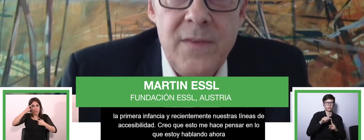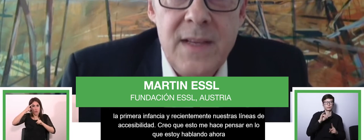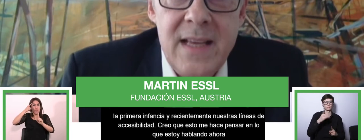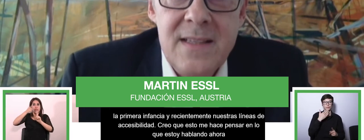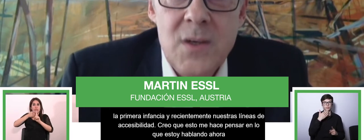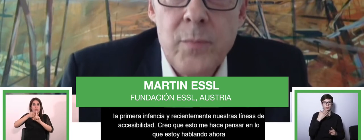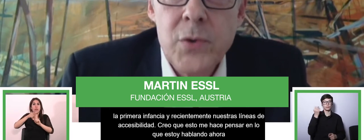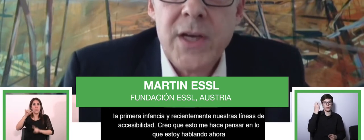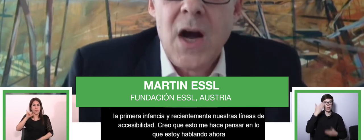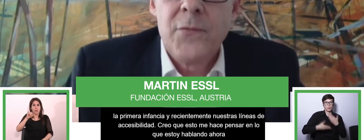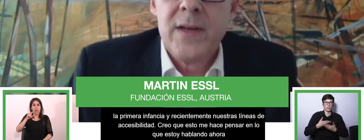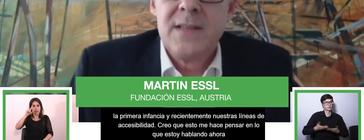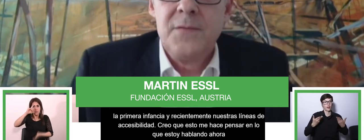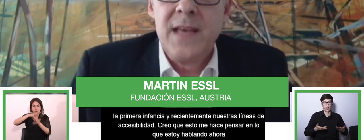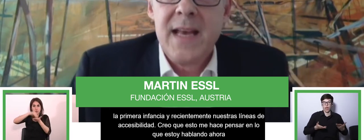empieza ahora.